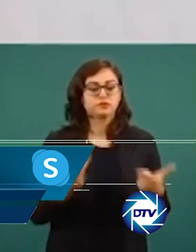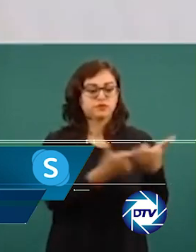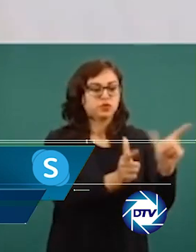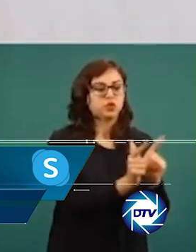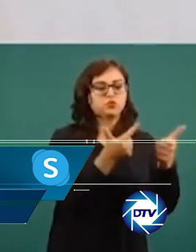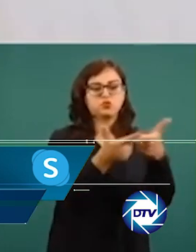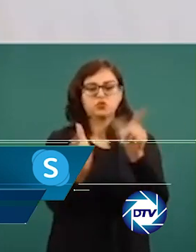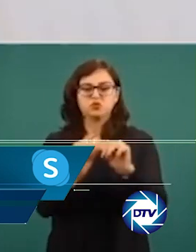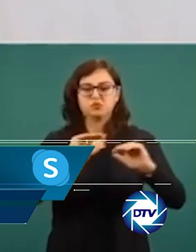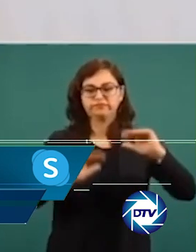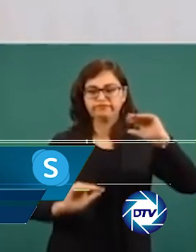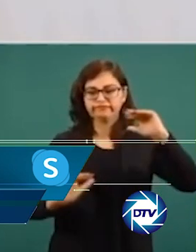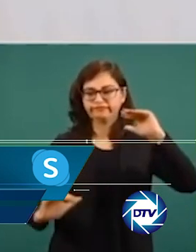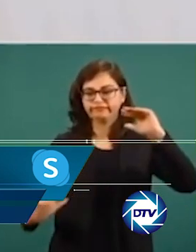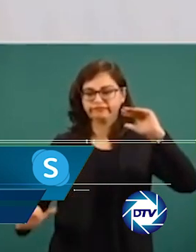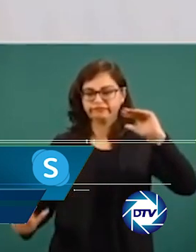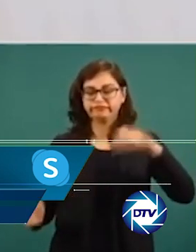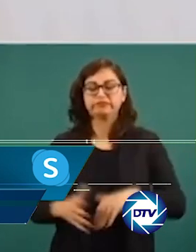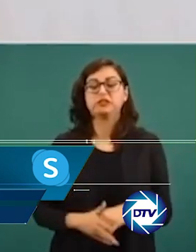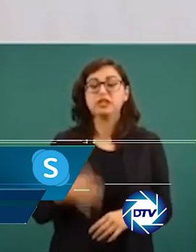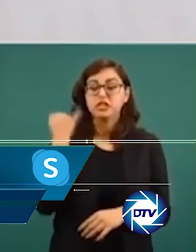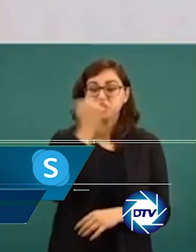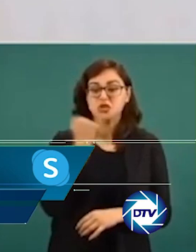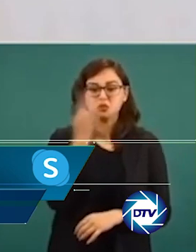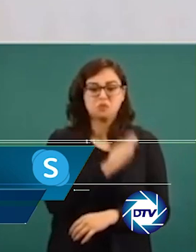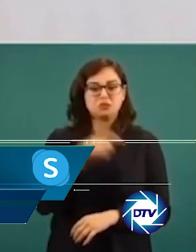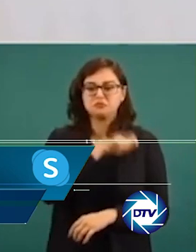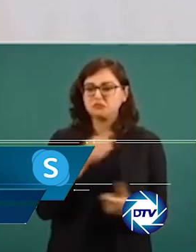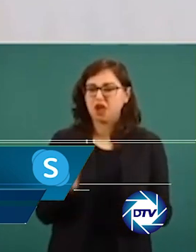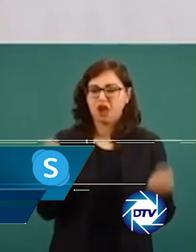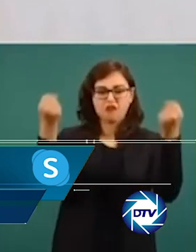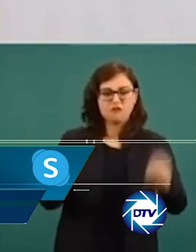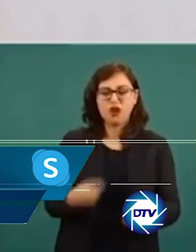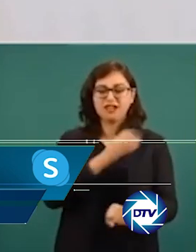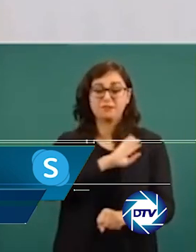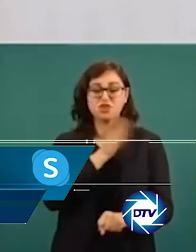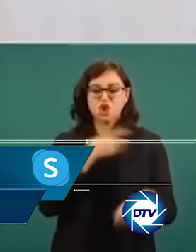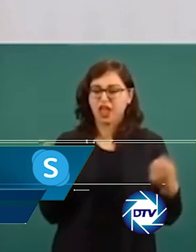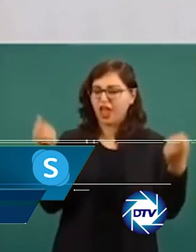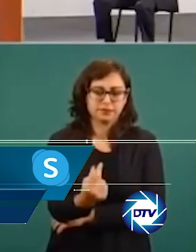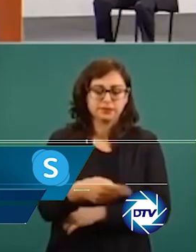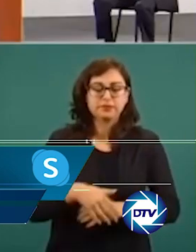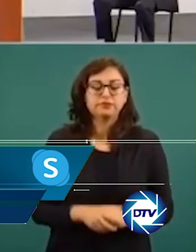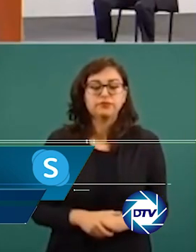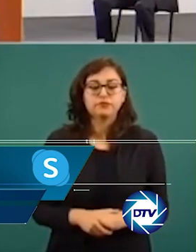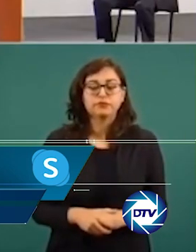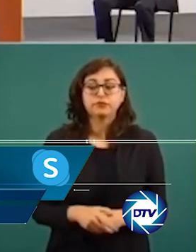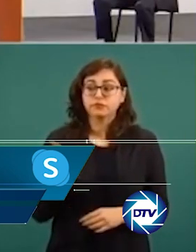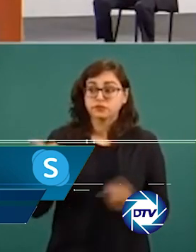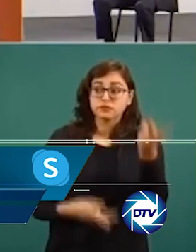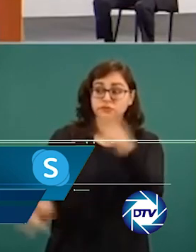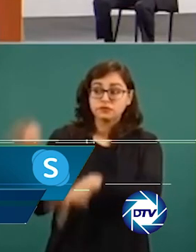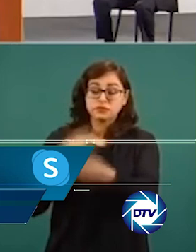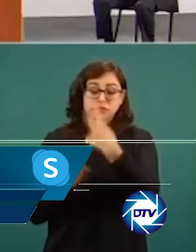¿qué ha hecho? Los ha criminalizado y les ha llamado mercenarios. Ya en las llamadas mañaneras, que son